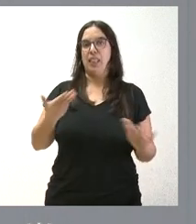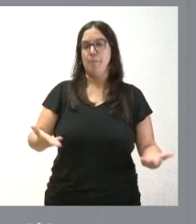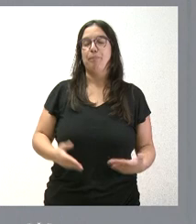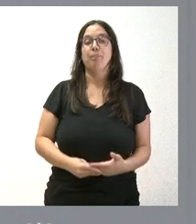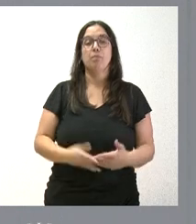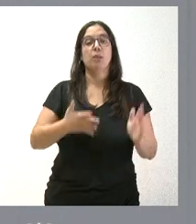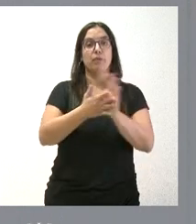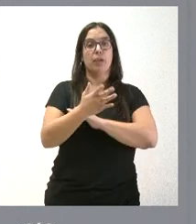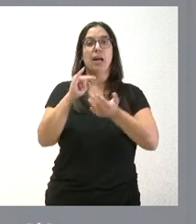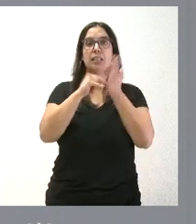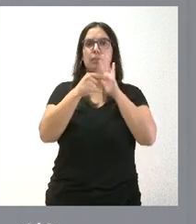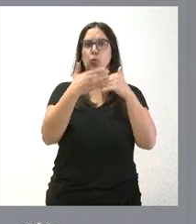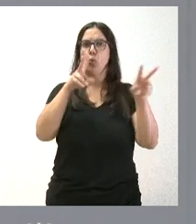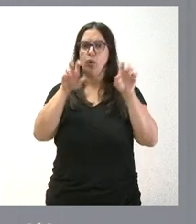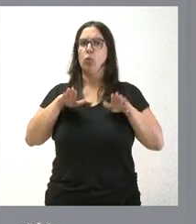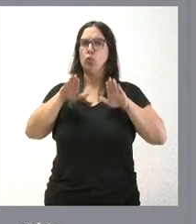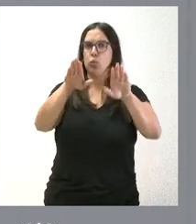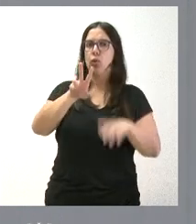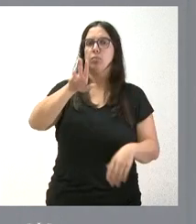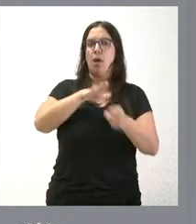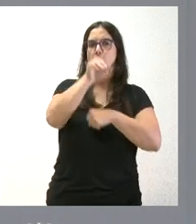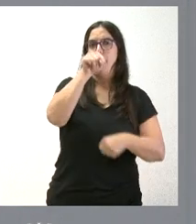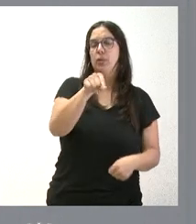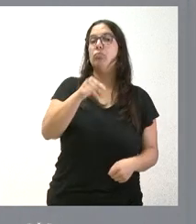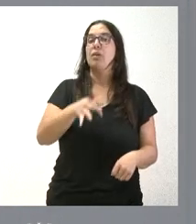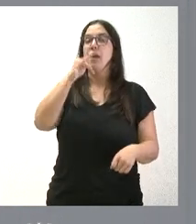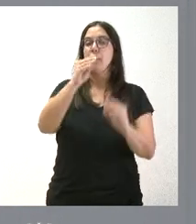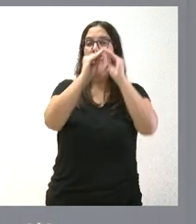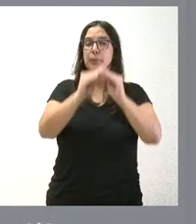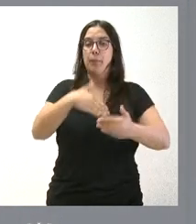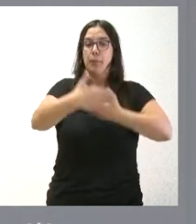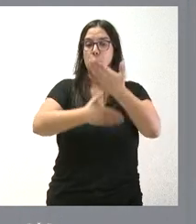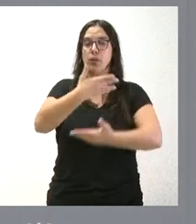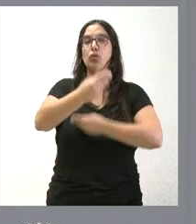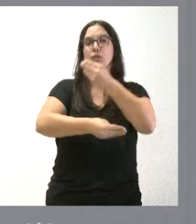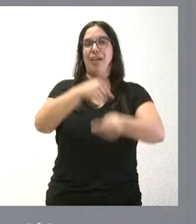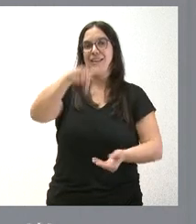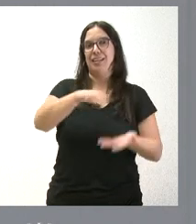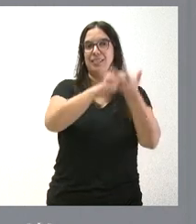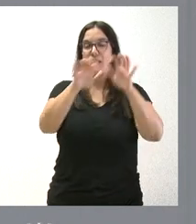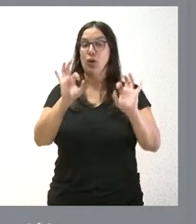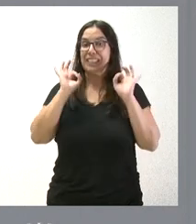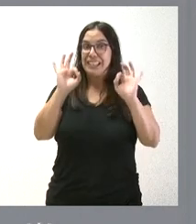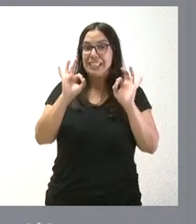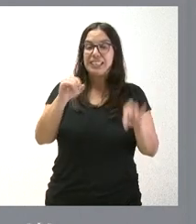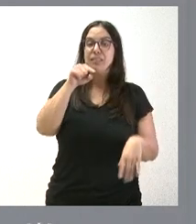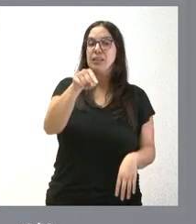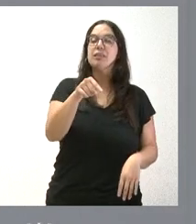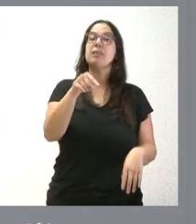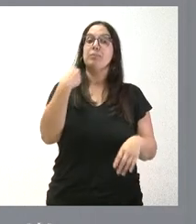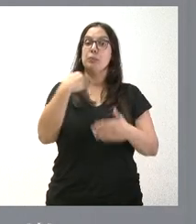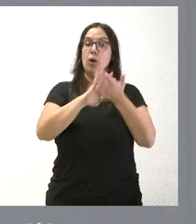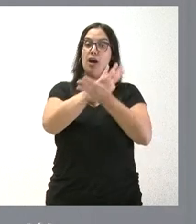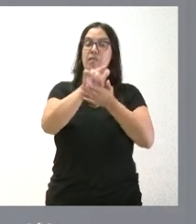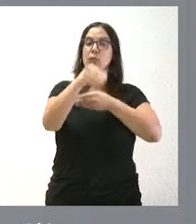Por tanto, son sistemas innovadoras en este ámbito, que además se desarrollan todos estos procesos en el ámbito de nuestra comunidad autónoma. En el concreto, lo que estamos hablando se